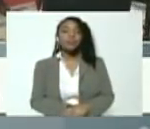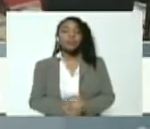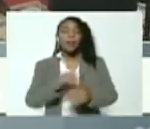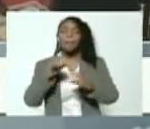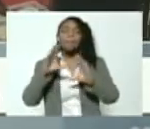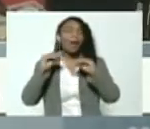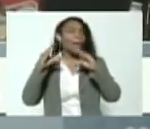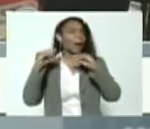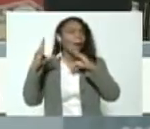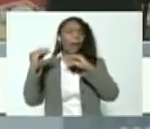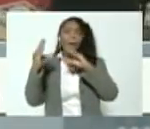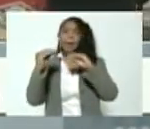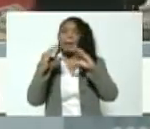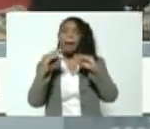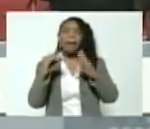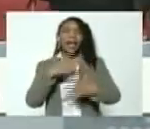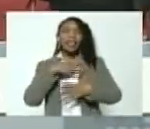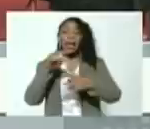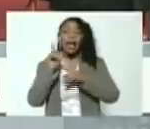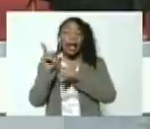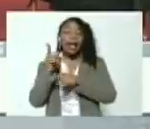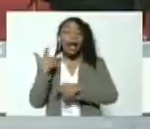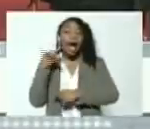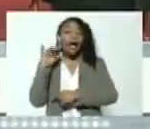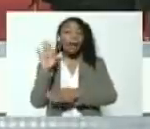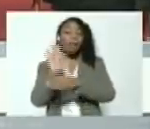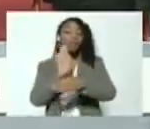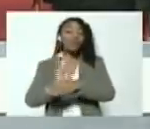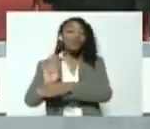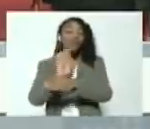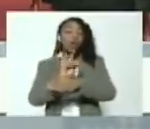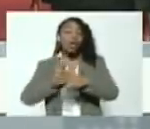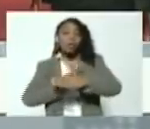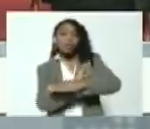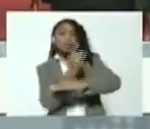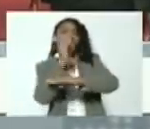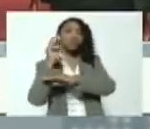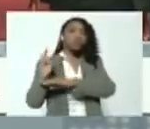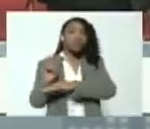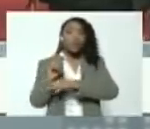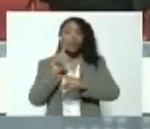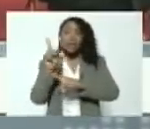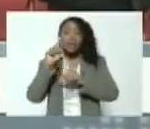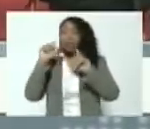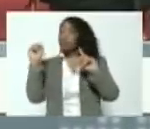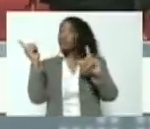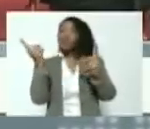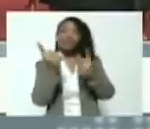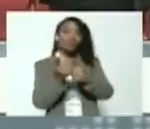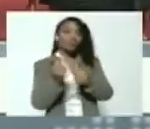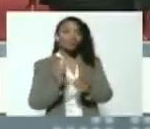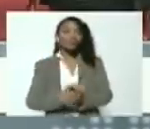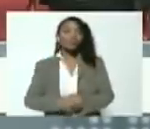Hablamos del interés que él tiene por la protección de los bosques tropicales y la ecología, Josué.